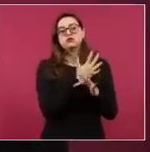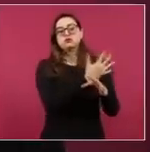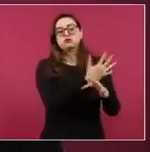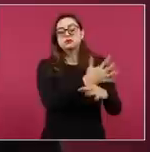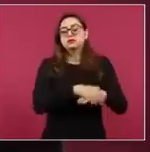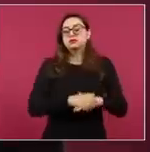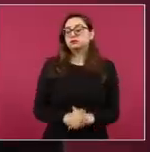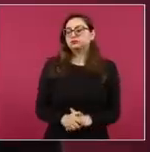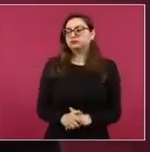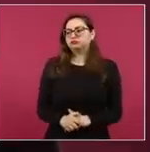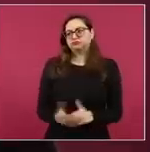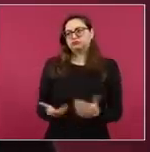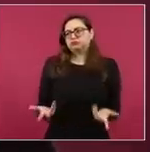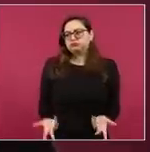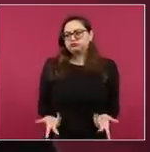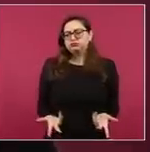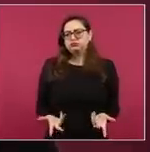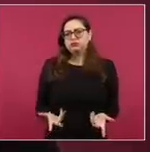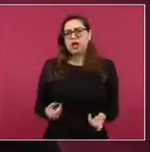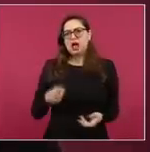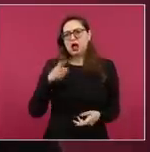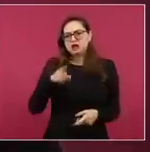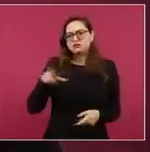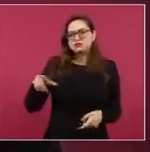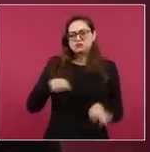privados después de que dejó el cargo.